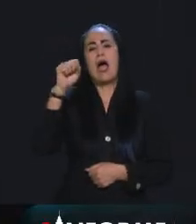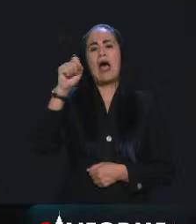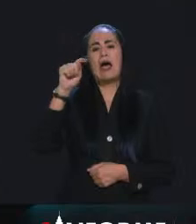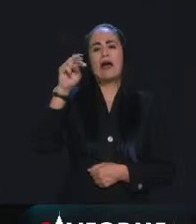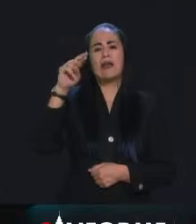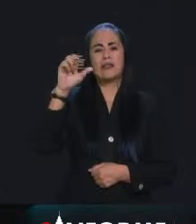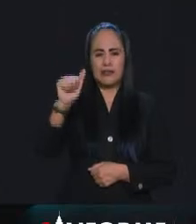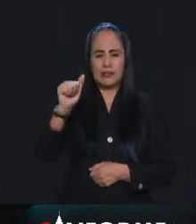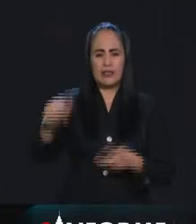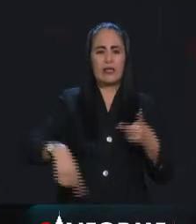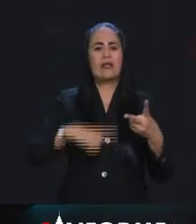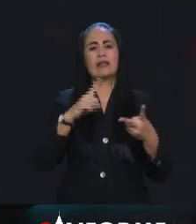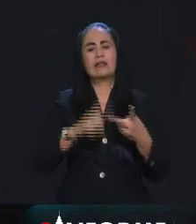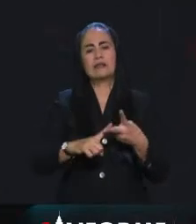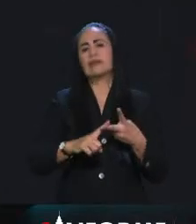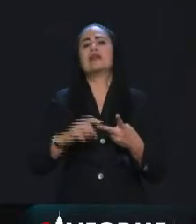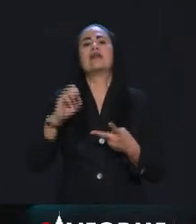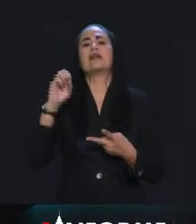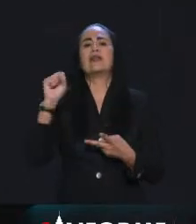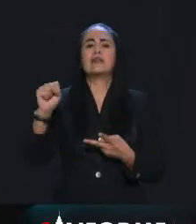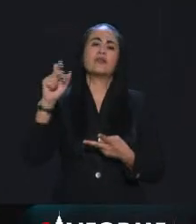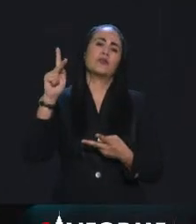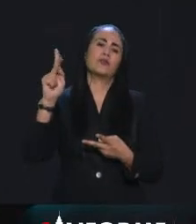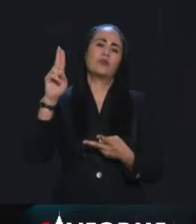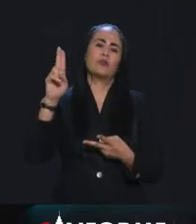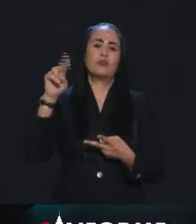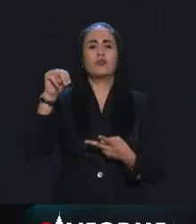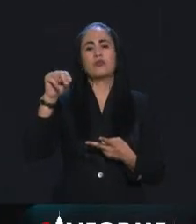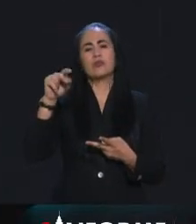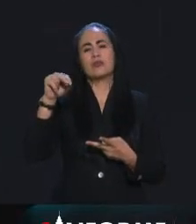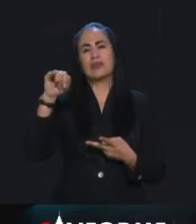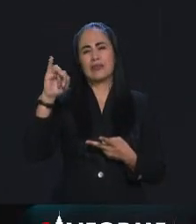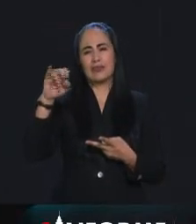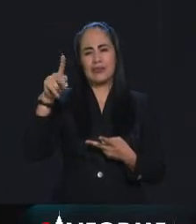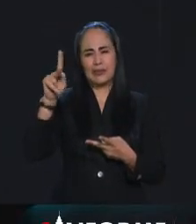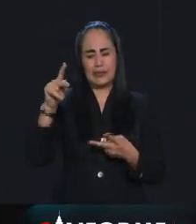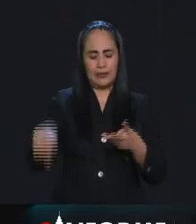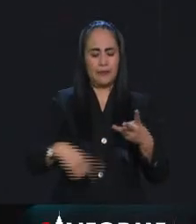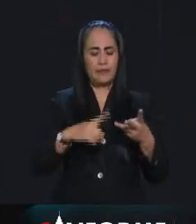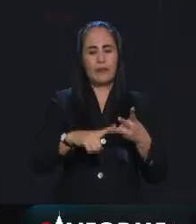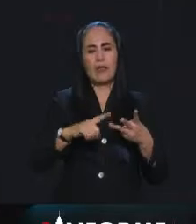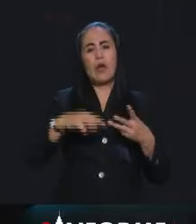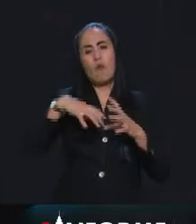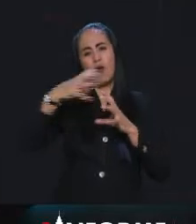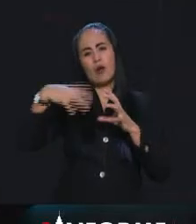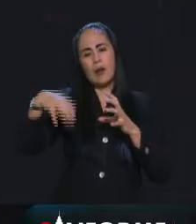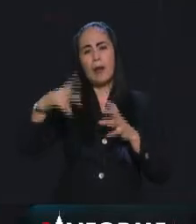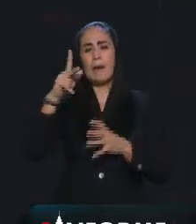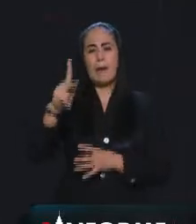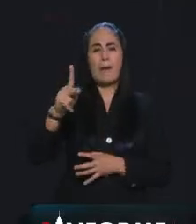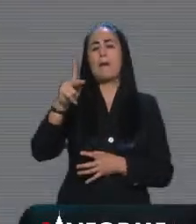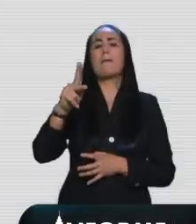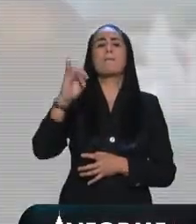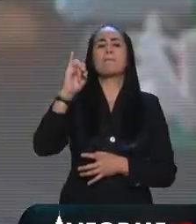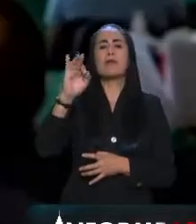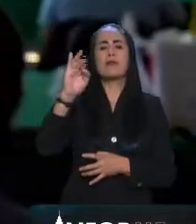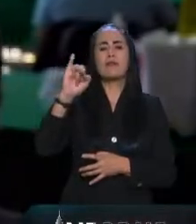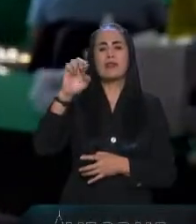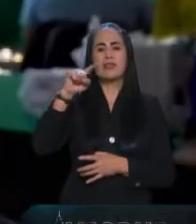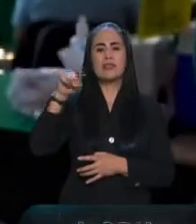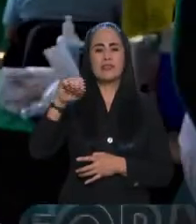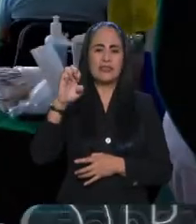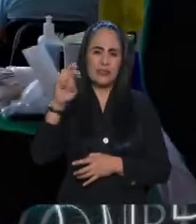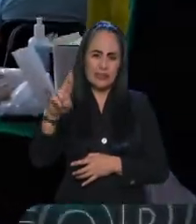Sputnik. Y las otras son las moleculares que son Pfizer, Moderna, que utilizan material genético.